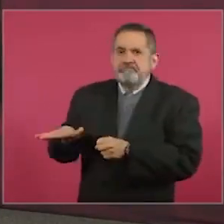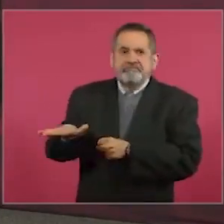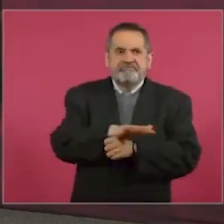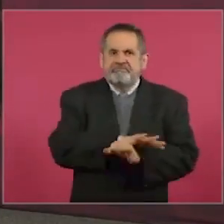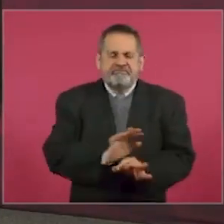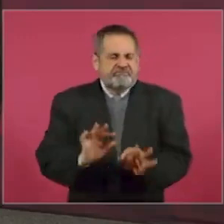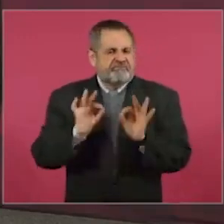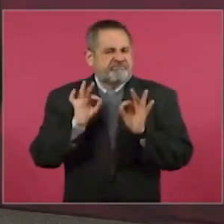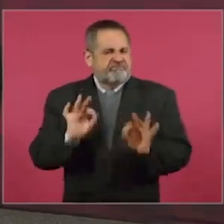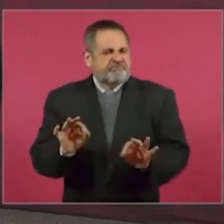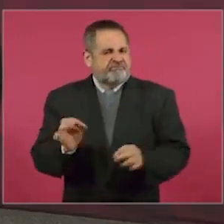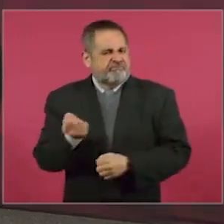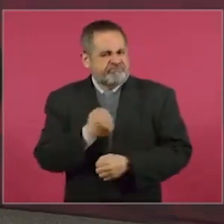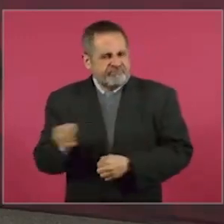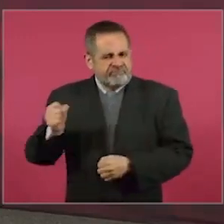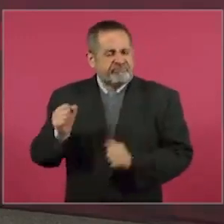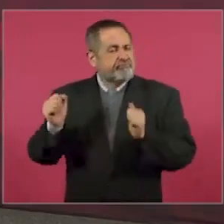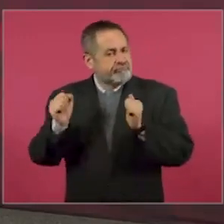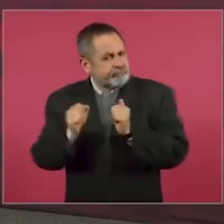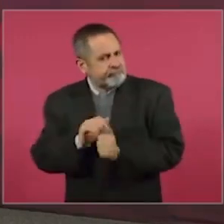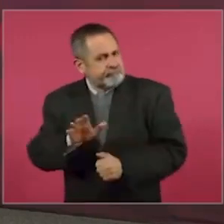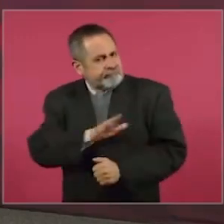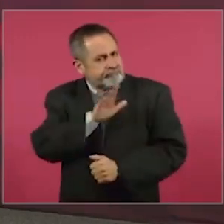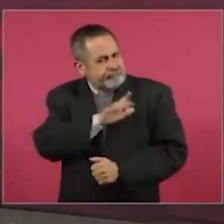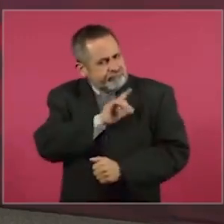de calidad,